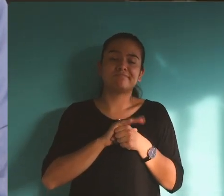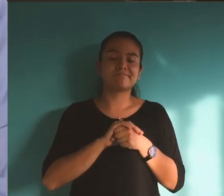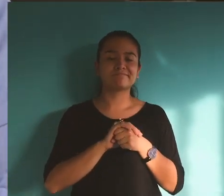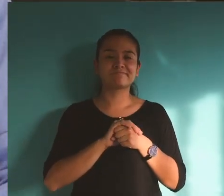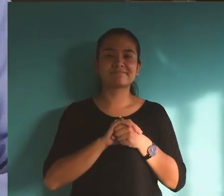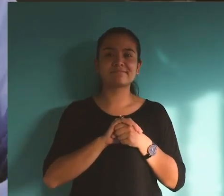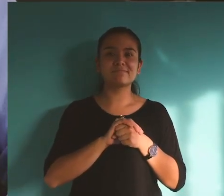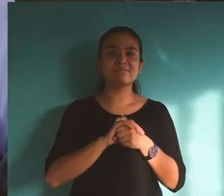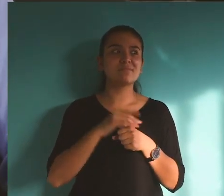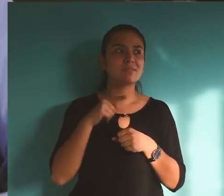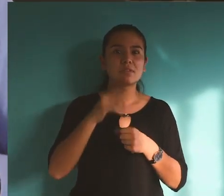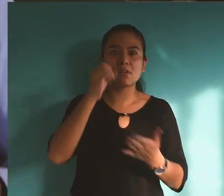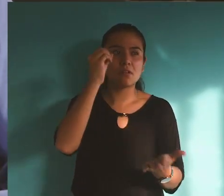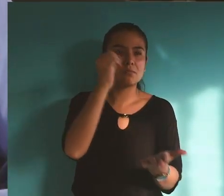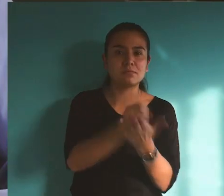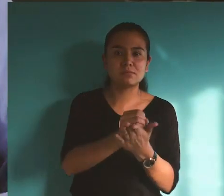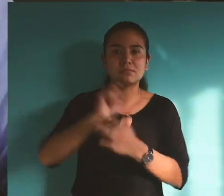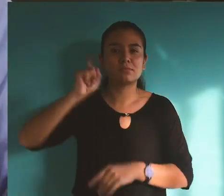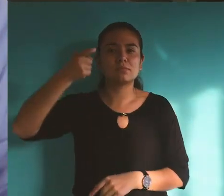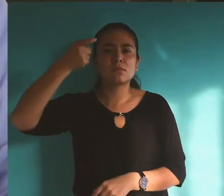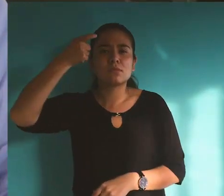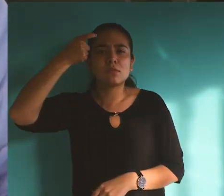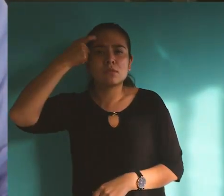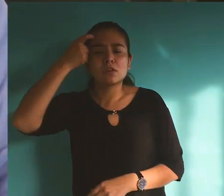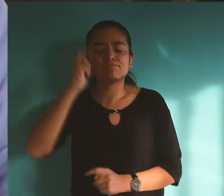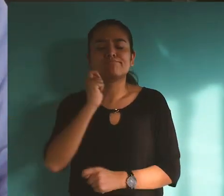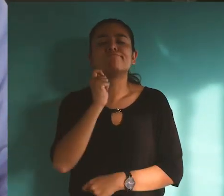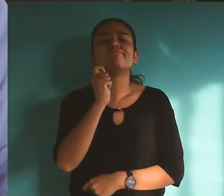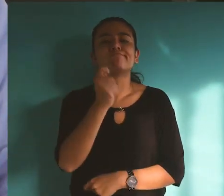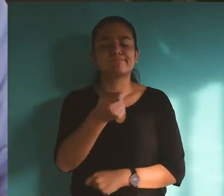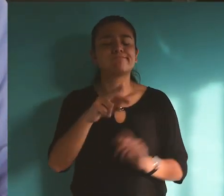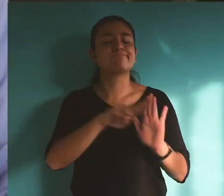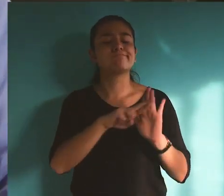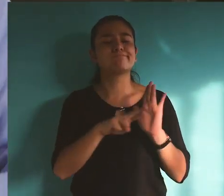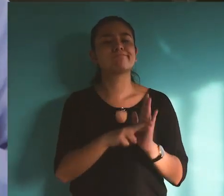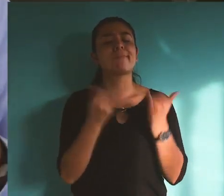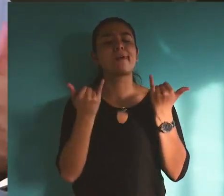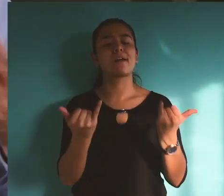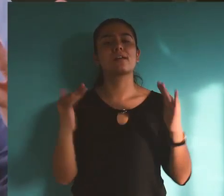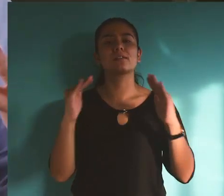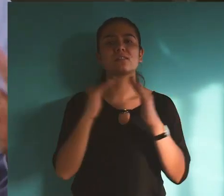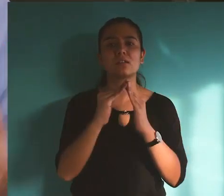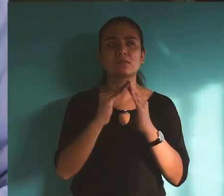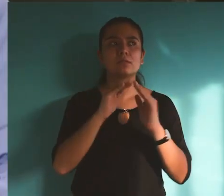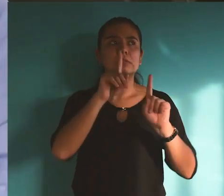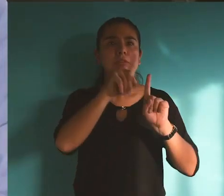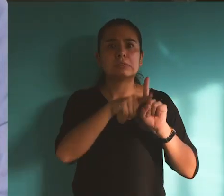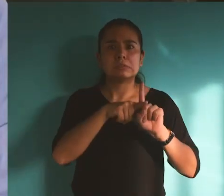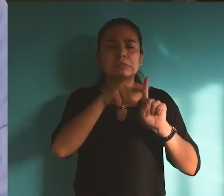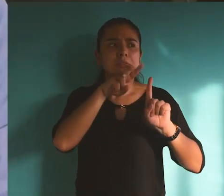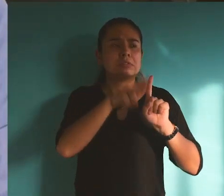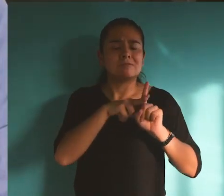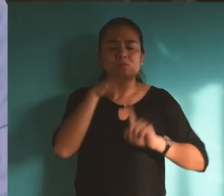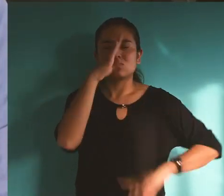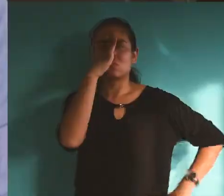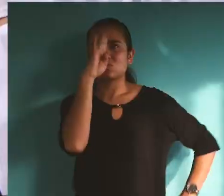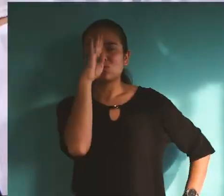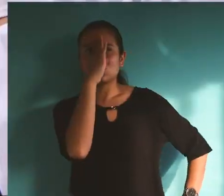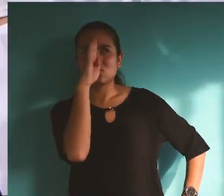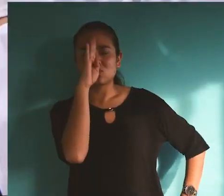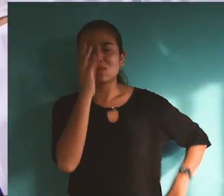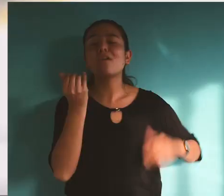pandemia, que obligó al Gobierno a decretar la cuarentena. Han sido meses de mucha incertidumbre.